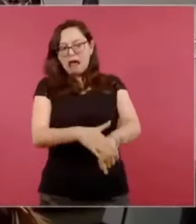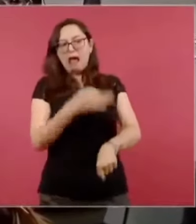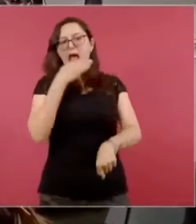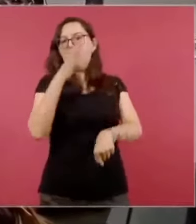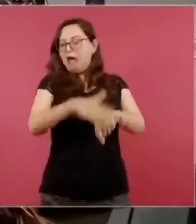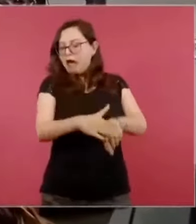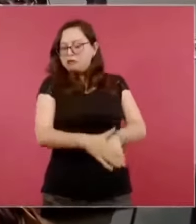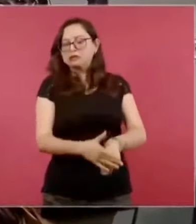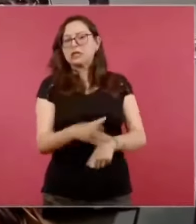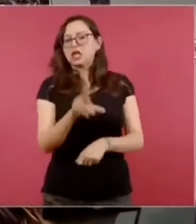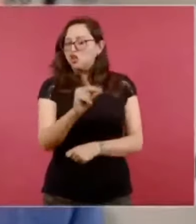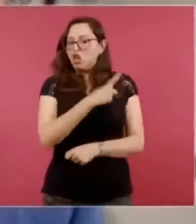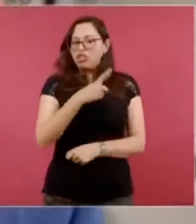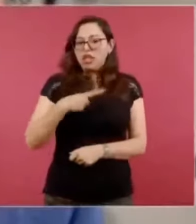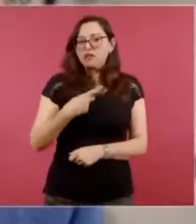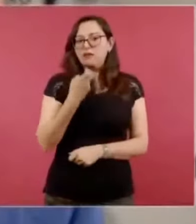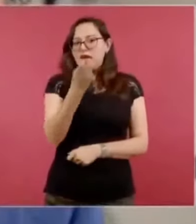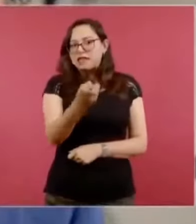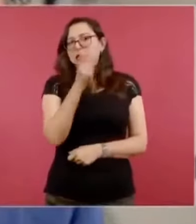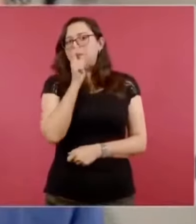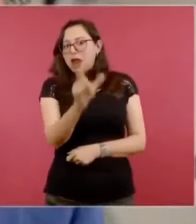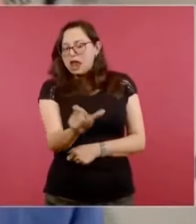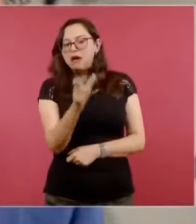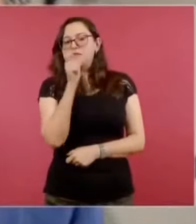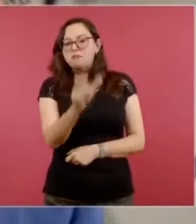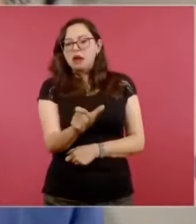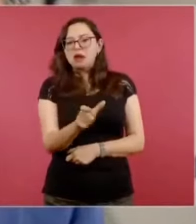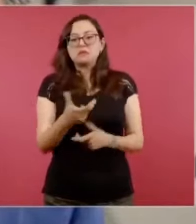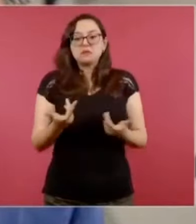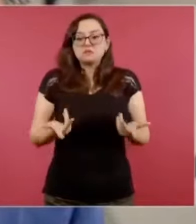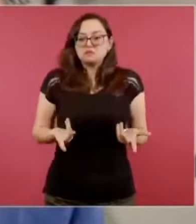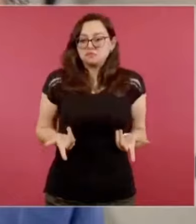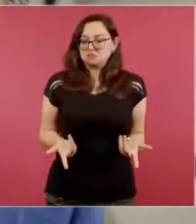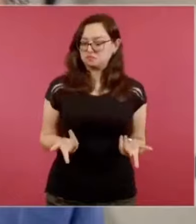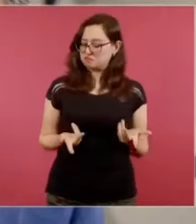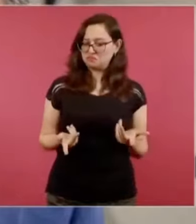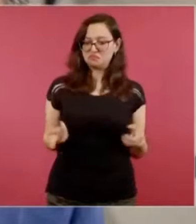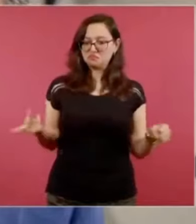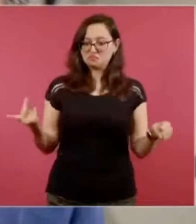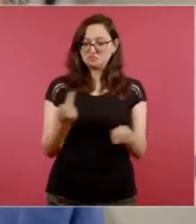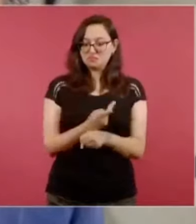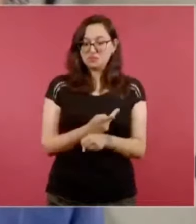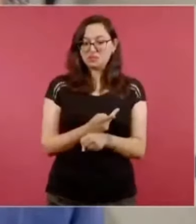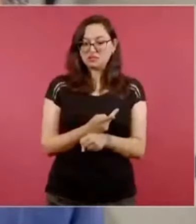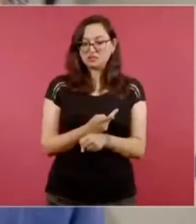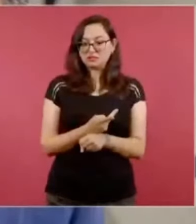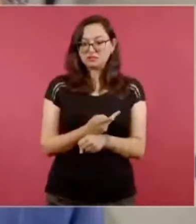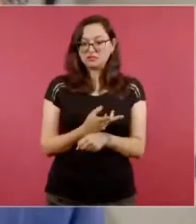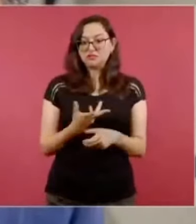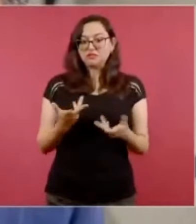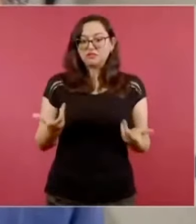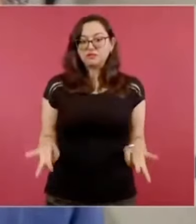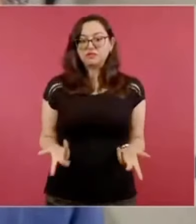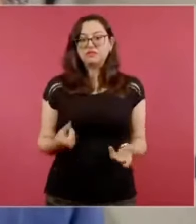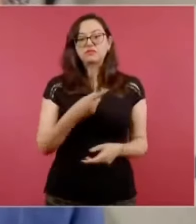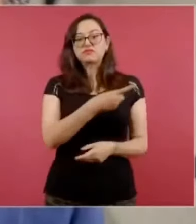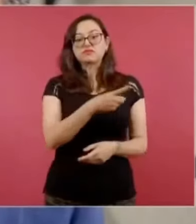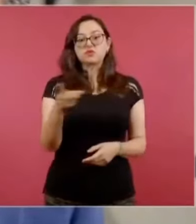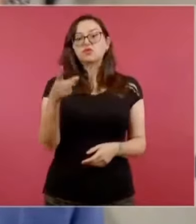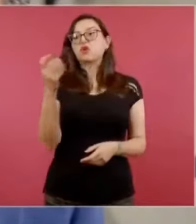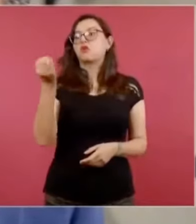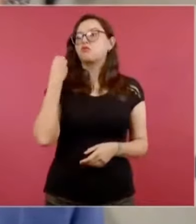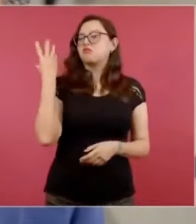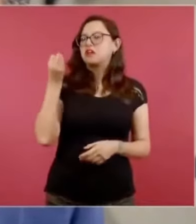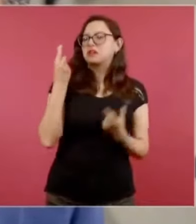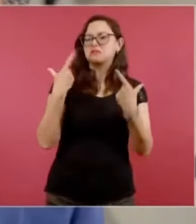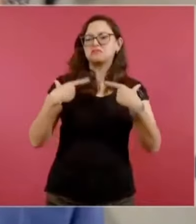hacen desde el INE, desde la comisión, más que decir que se están acostumbrando a que bajen las conferencias y